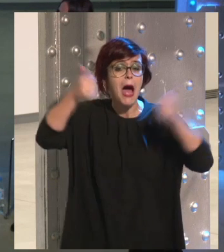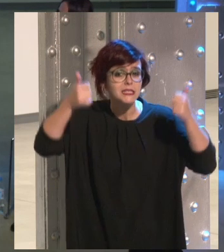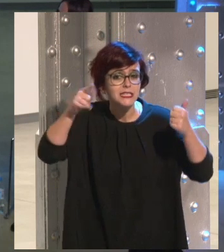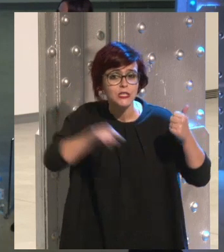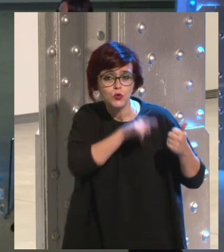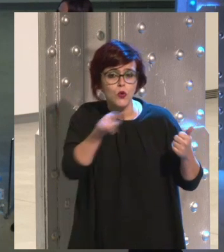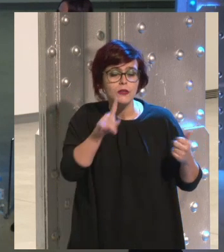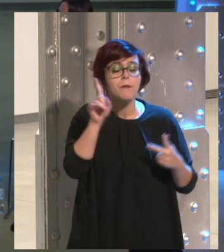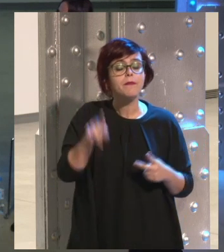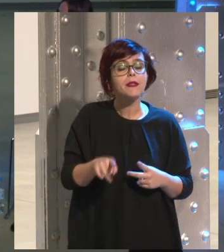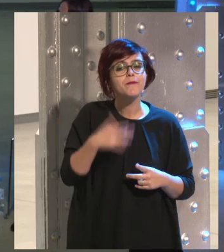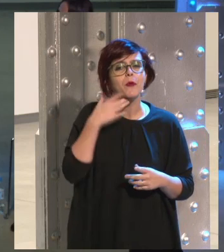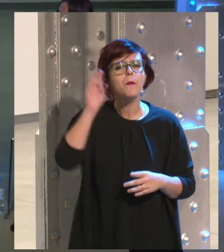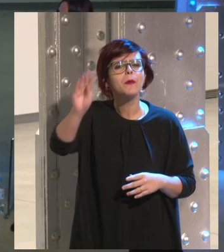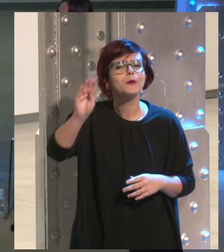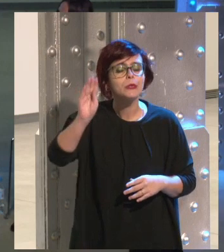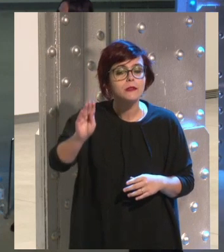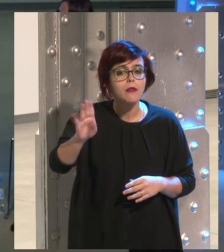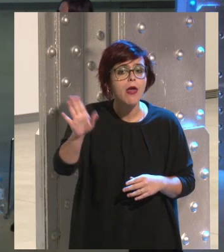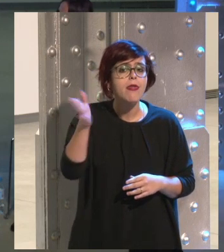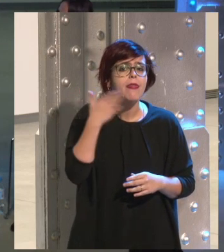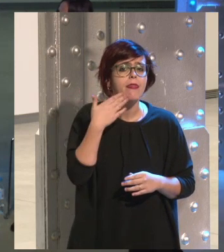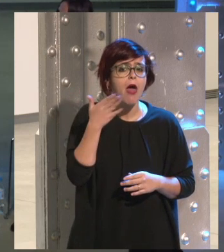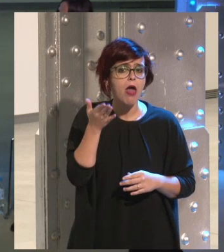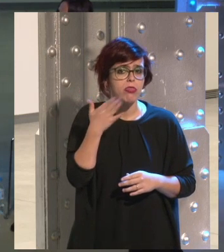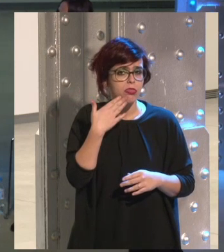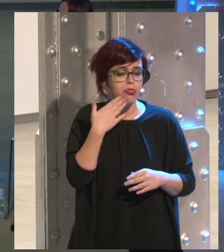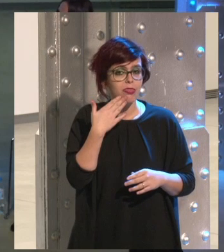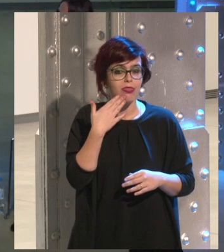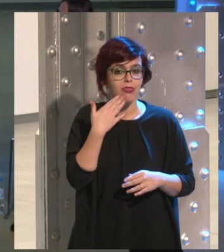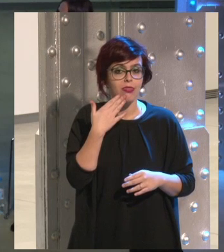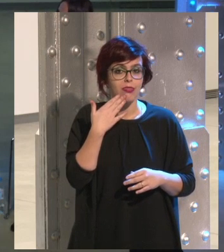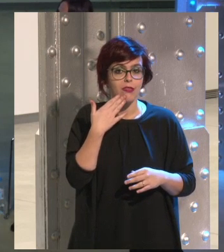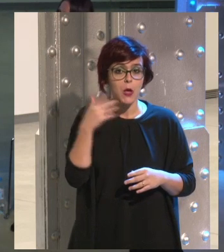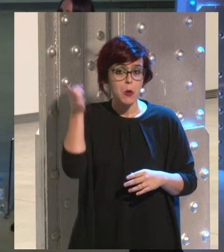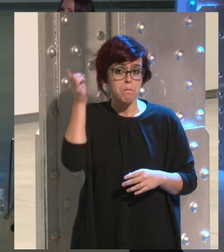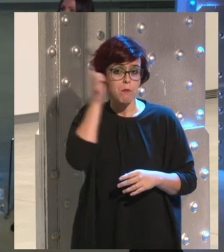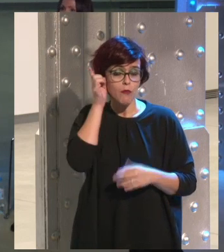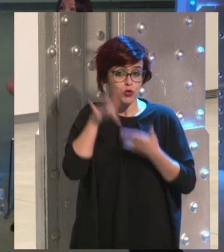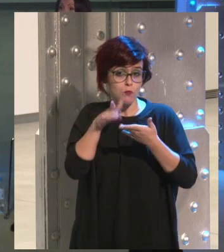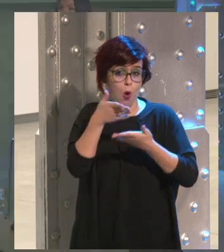¿A qué edad crees tú que un chaval debe tener un móvil?